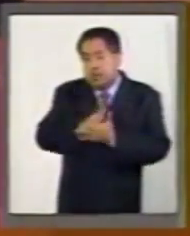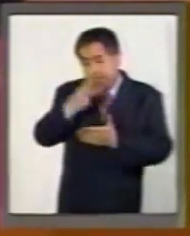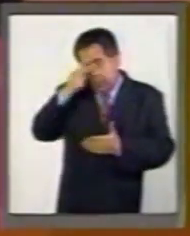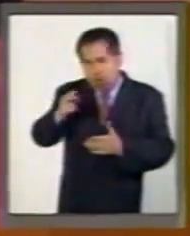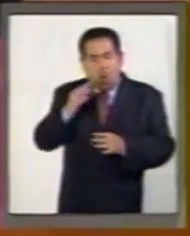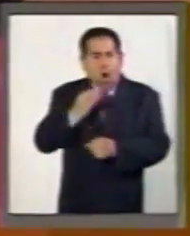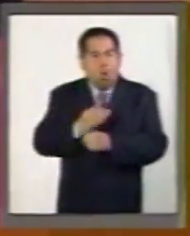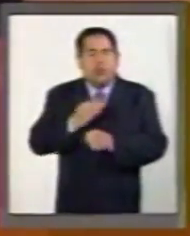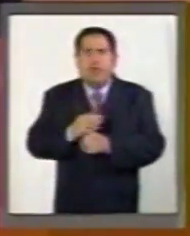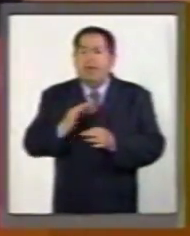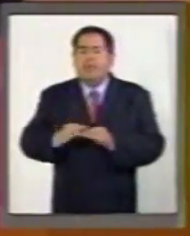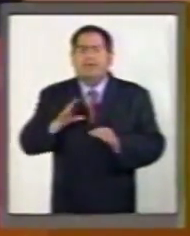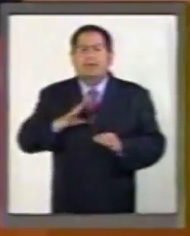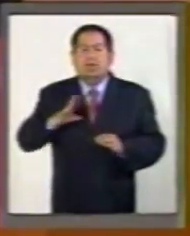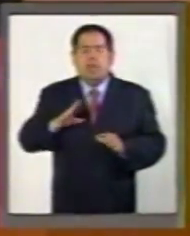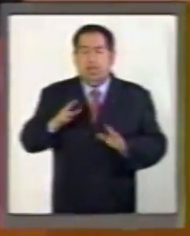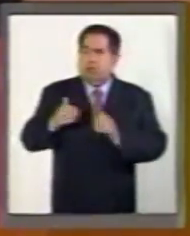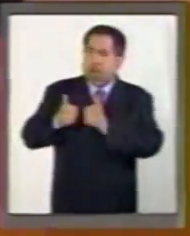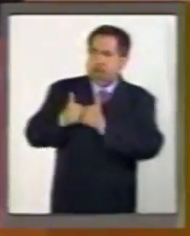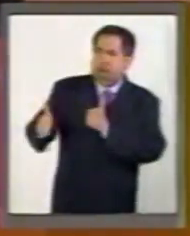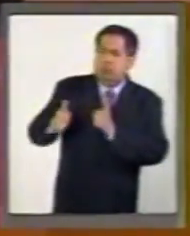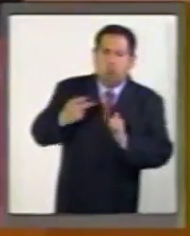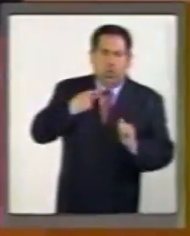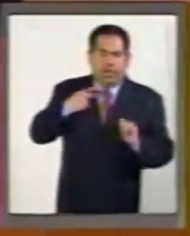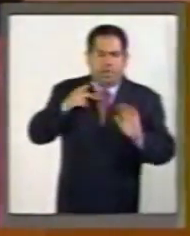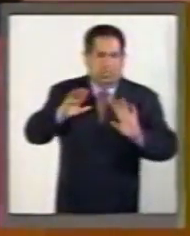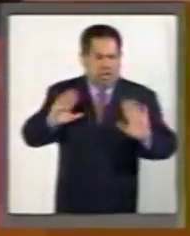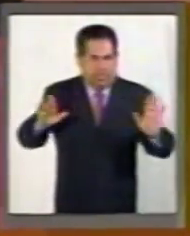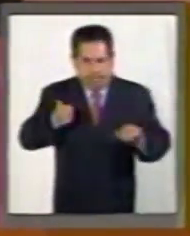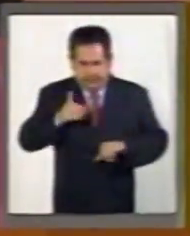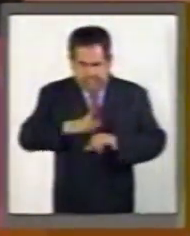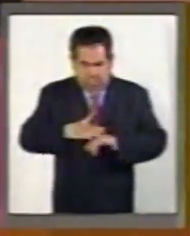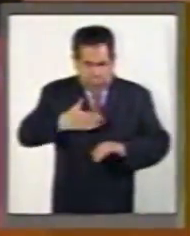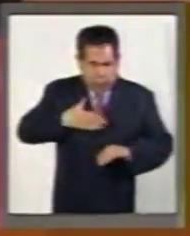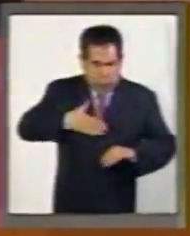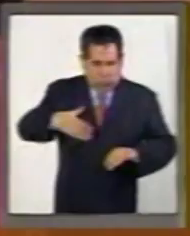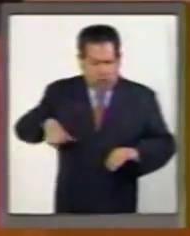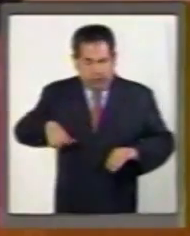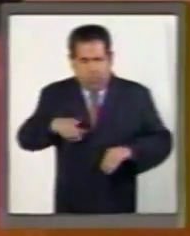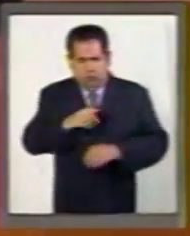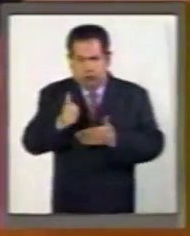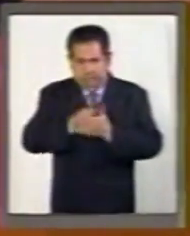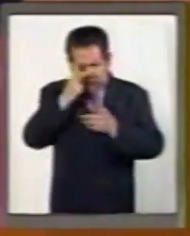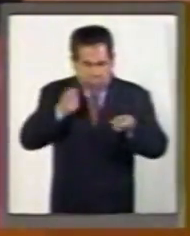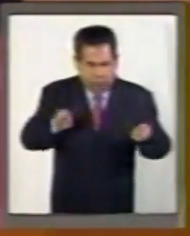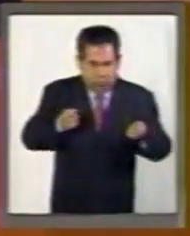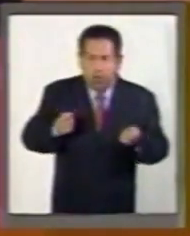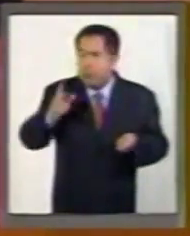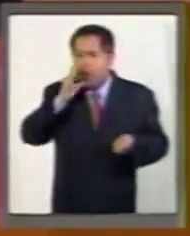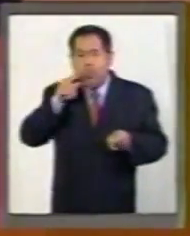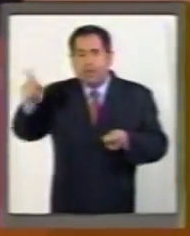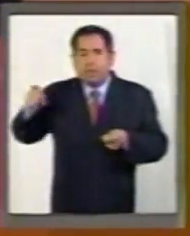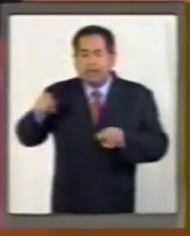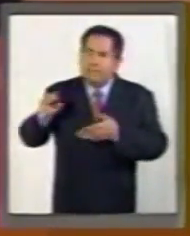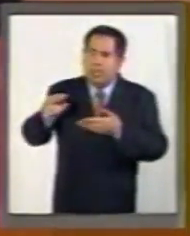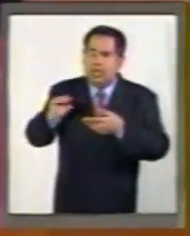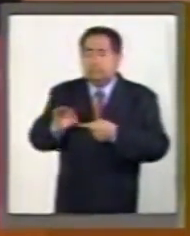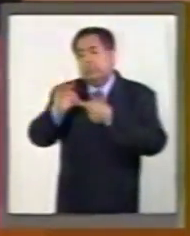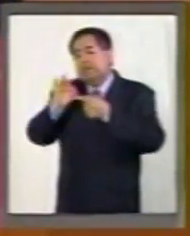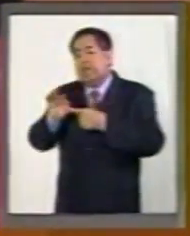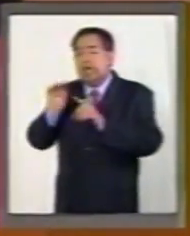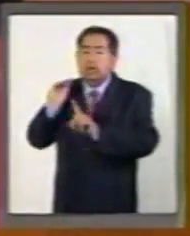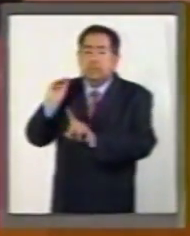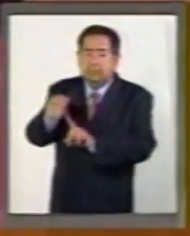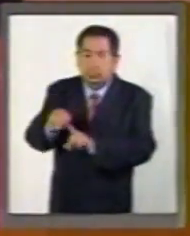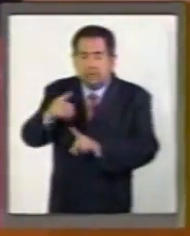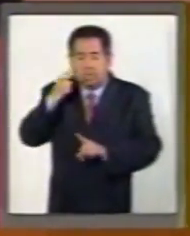goza ahora de autonomía política y administrativa. Por lo tanto, no puede tener un capítulo específico